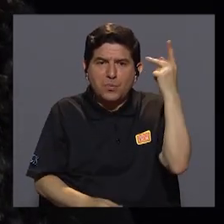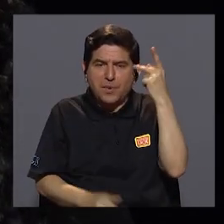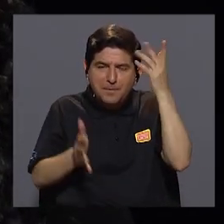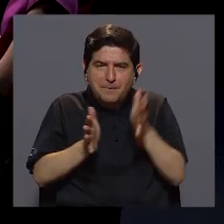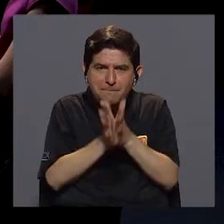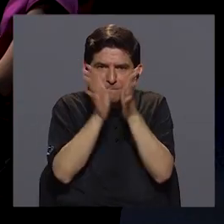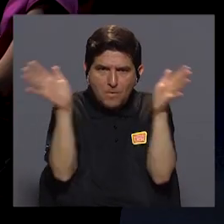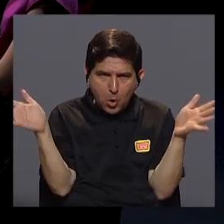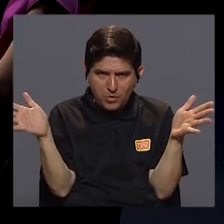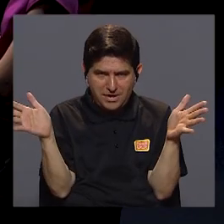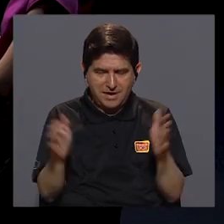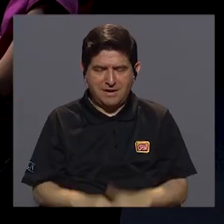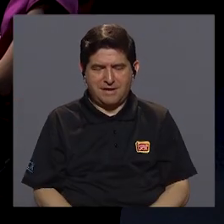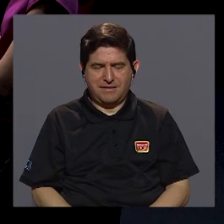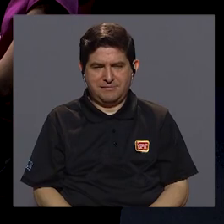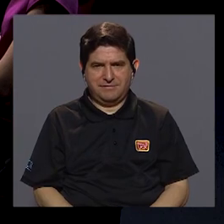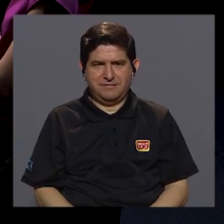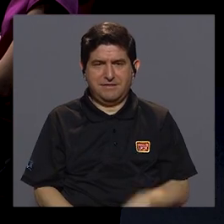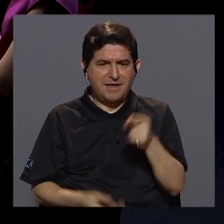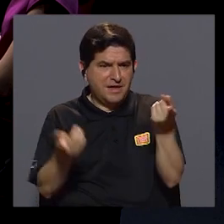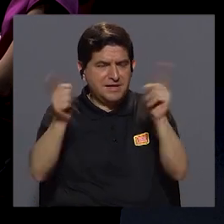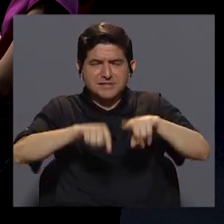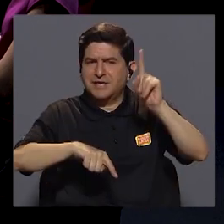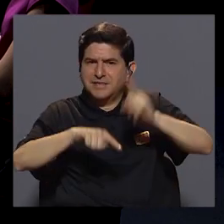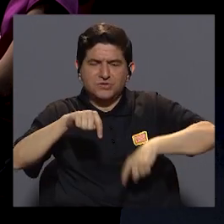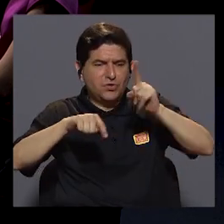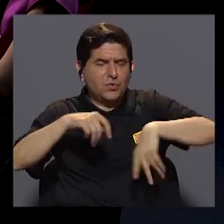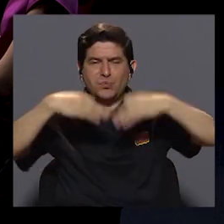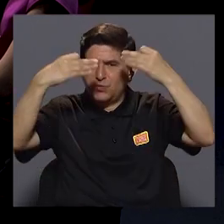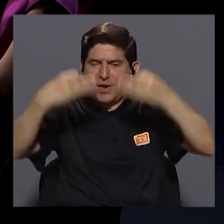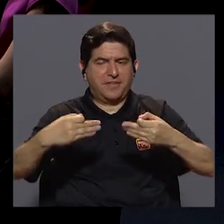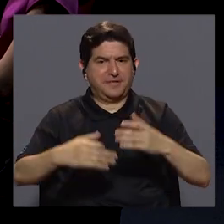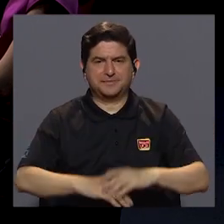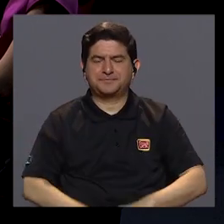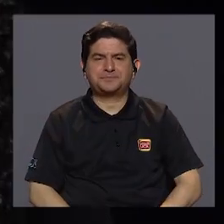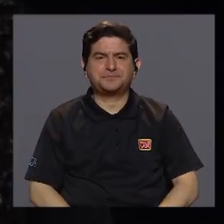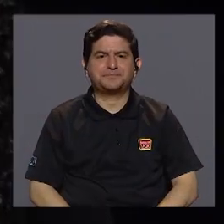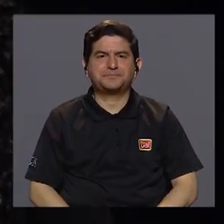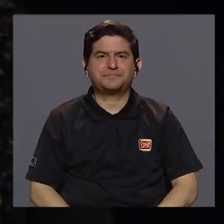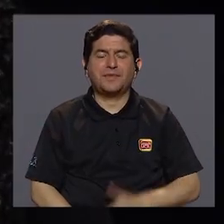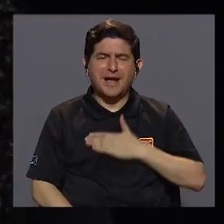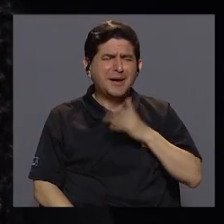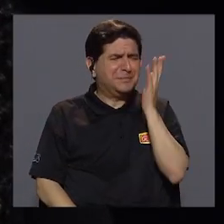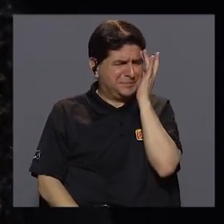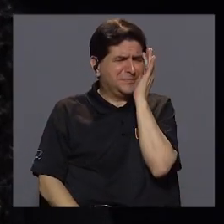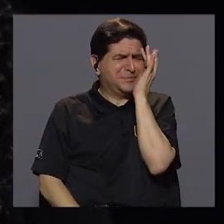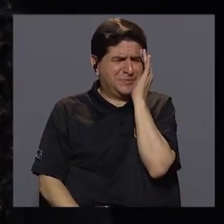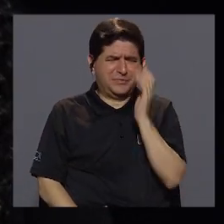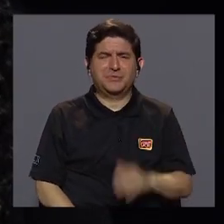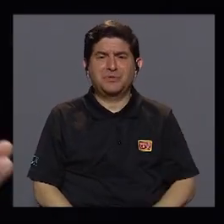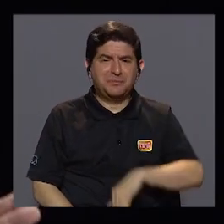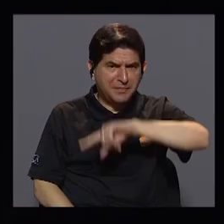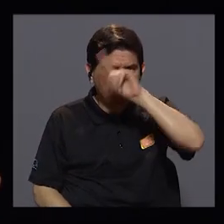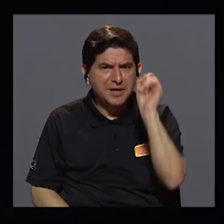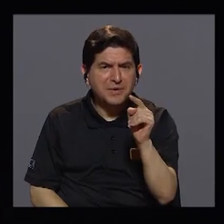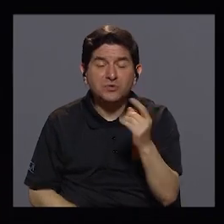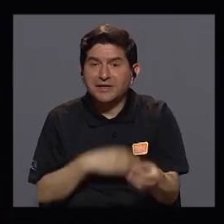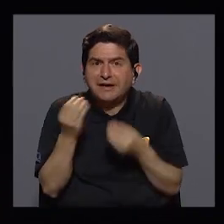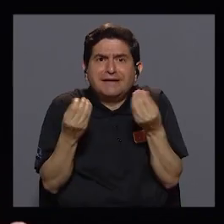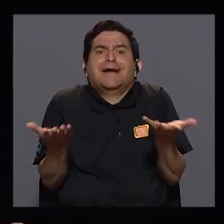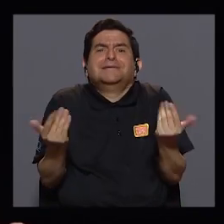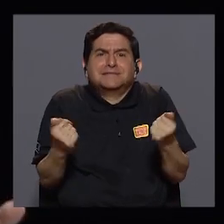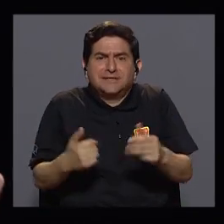pública que se ha generado no es capaz de tomar decisiones? A mí me preocupa mucho y por eso ahora le he preguntado, ¿qué hacemos?